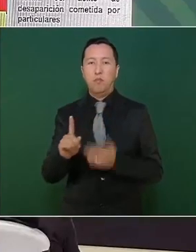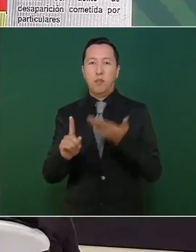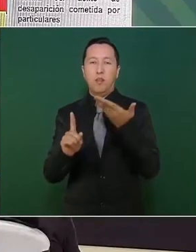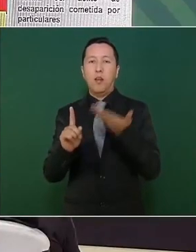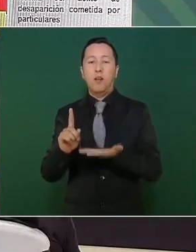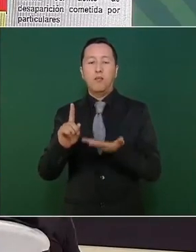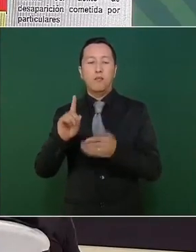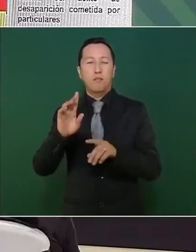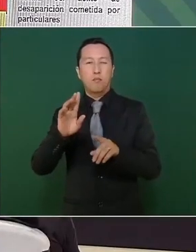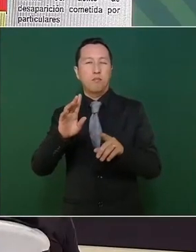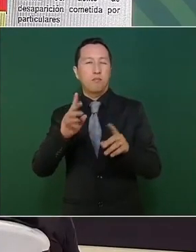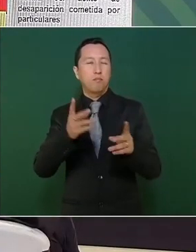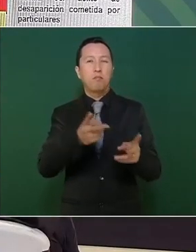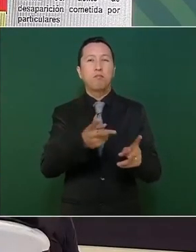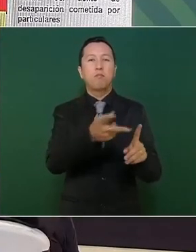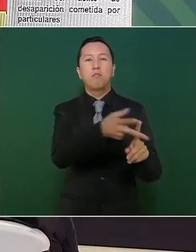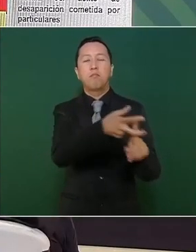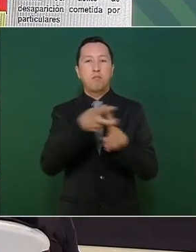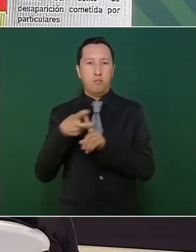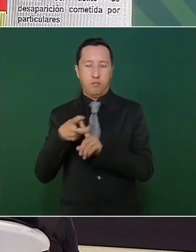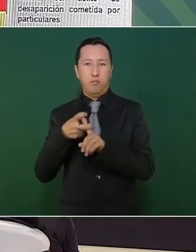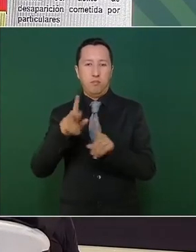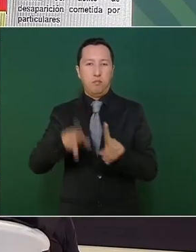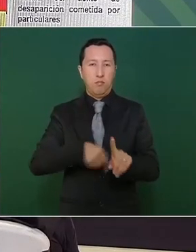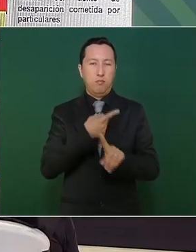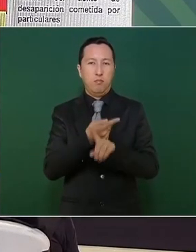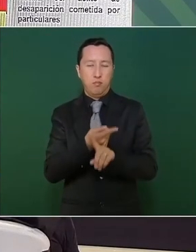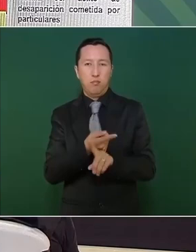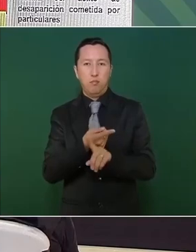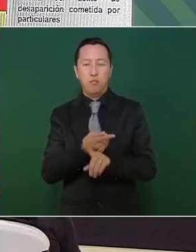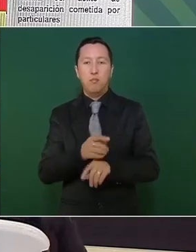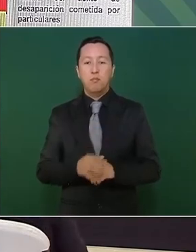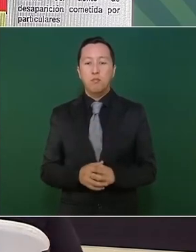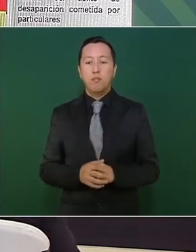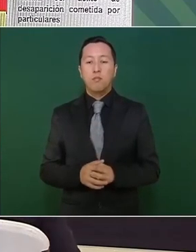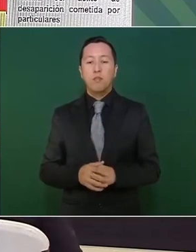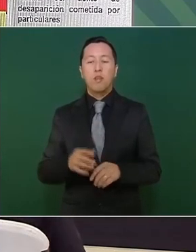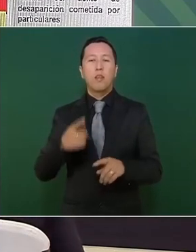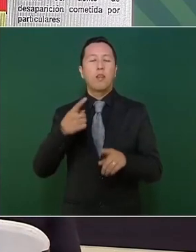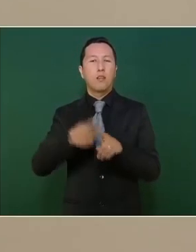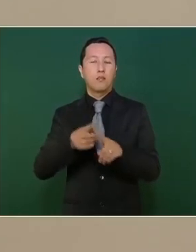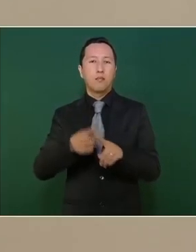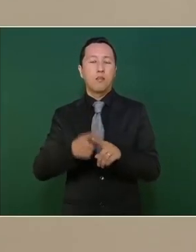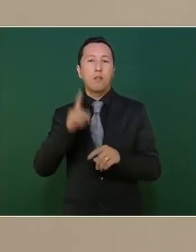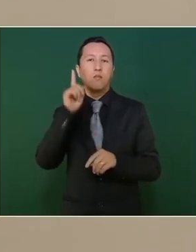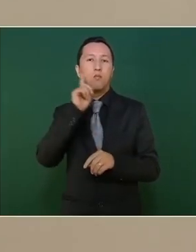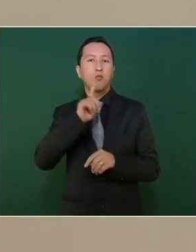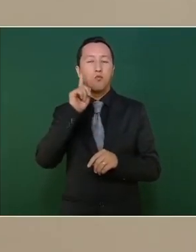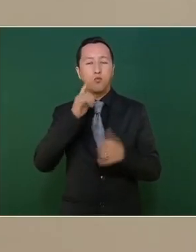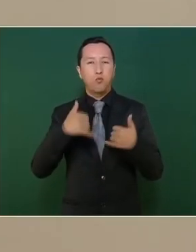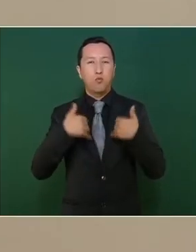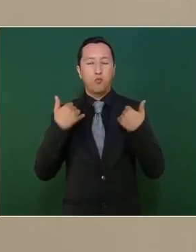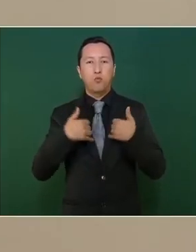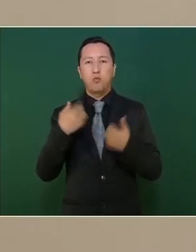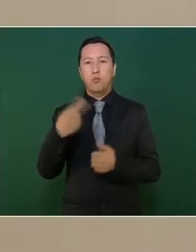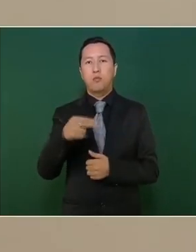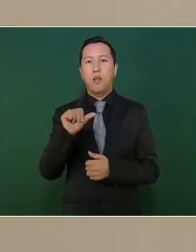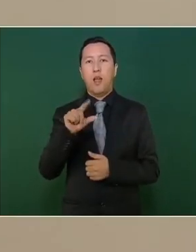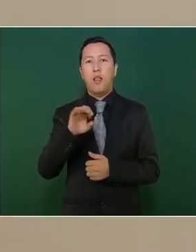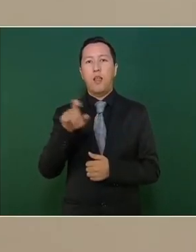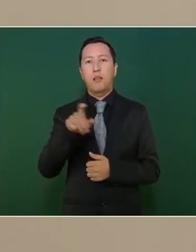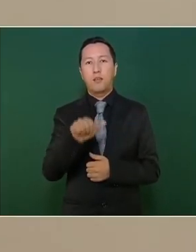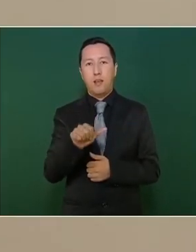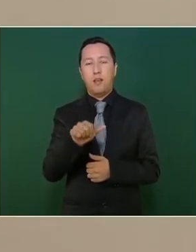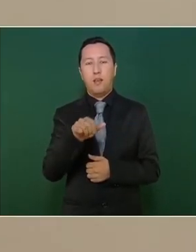y desaparición de personas cometido por particulares, en agravio del adolescente Alexa N., y